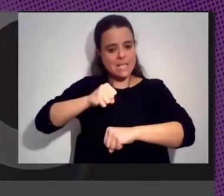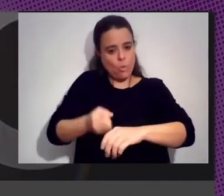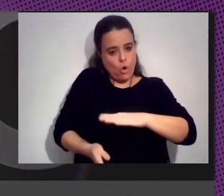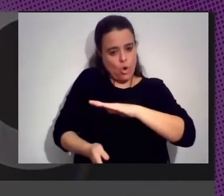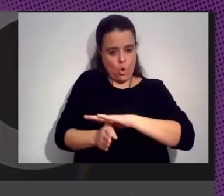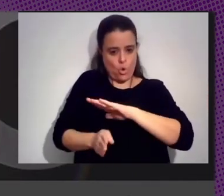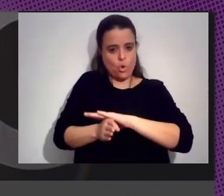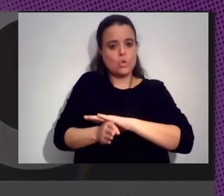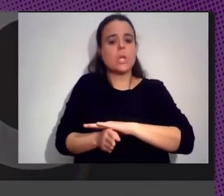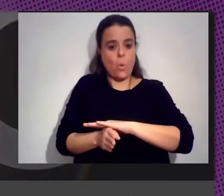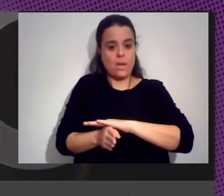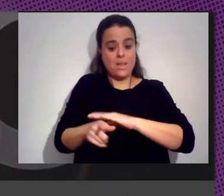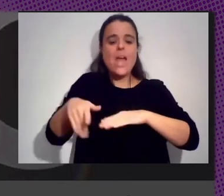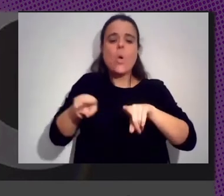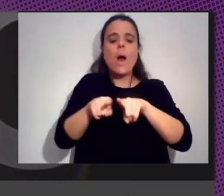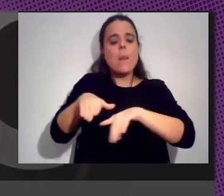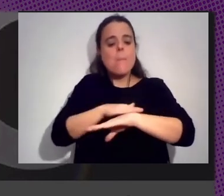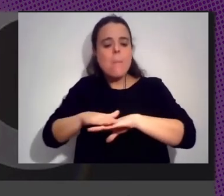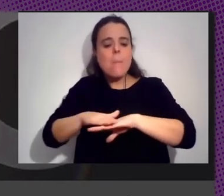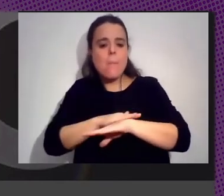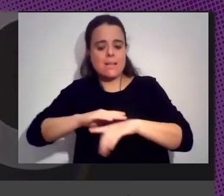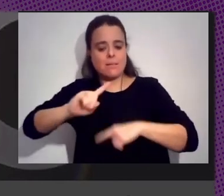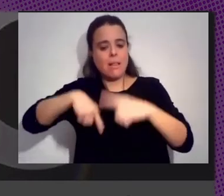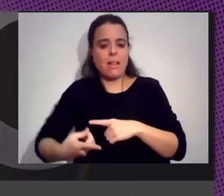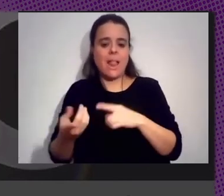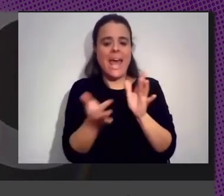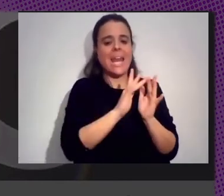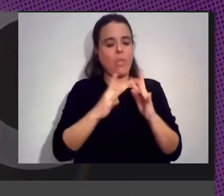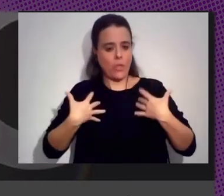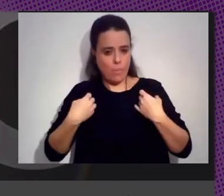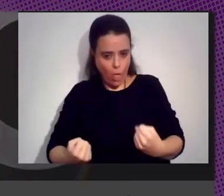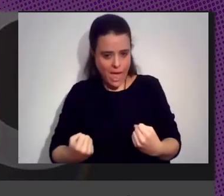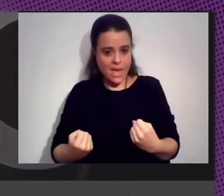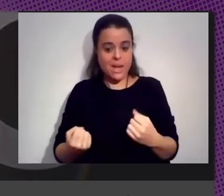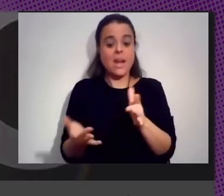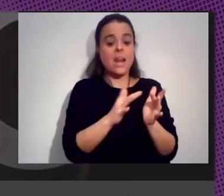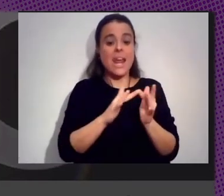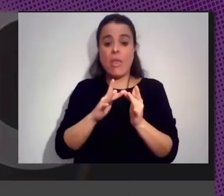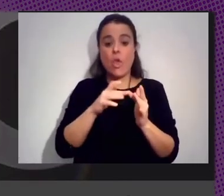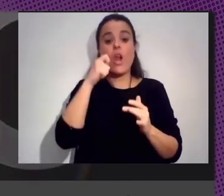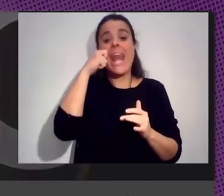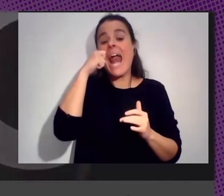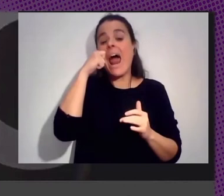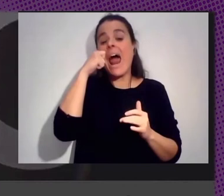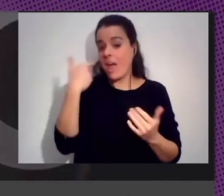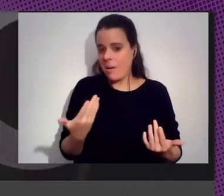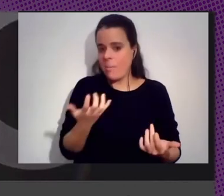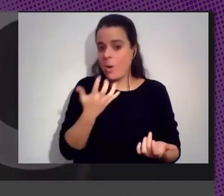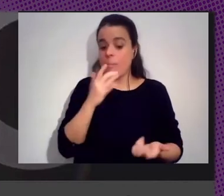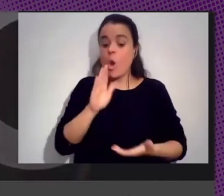Las Relaciones De Poder Las Relaciones Raciales Incluso La Construcción Del Conocimiento